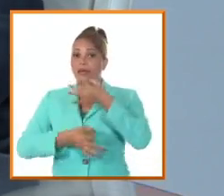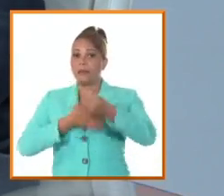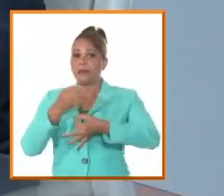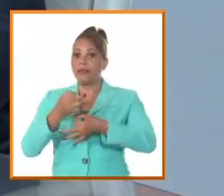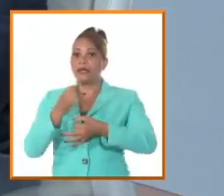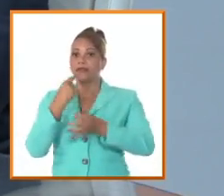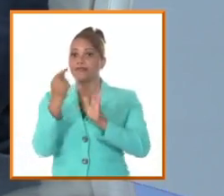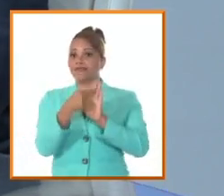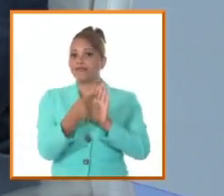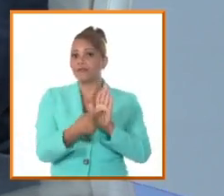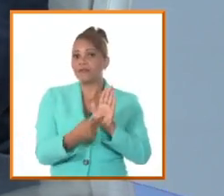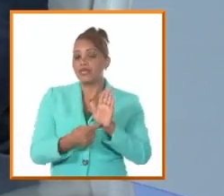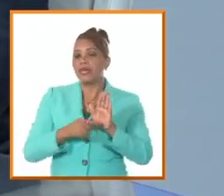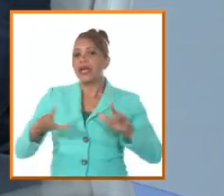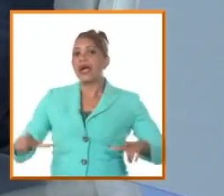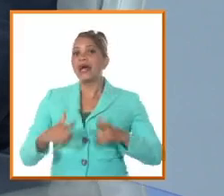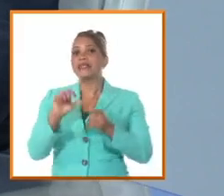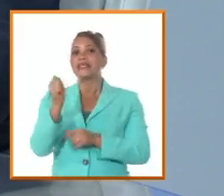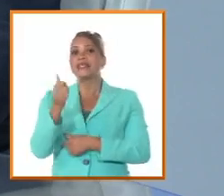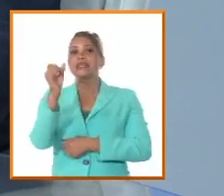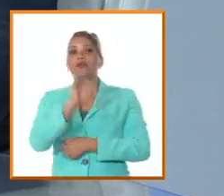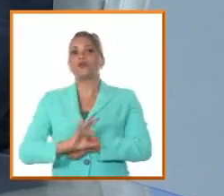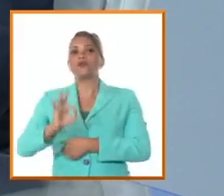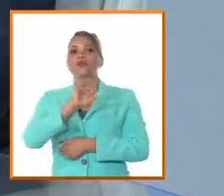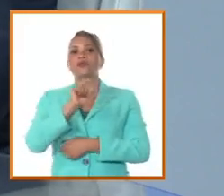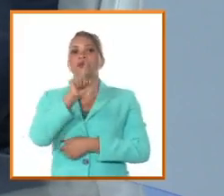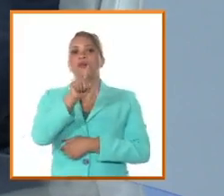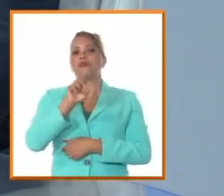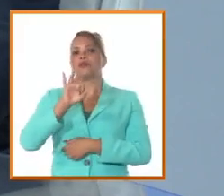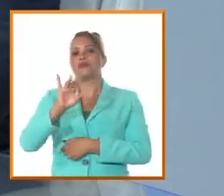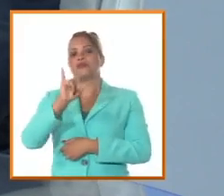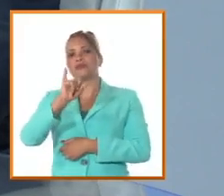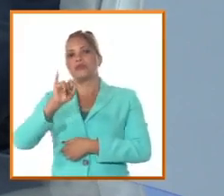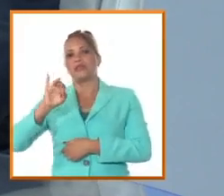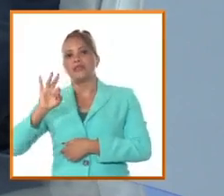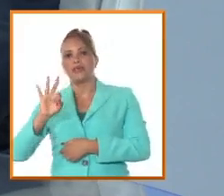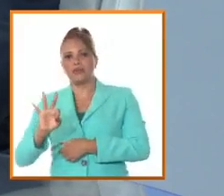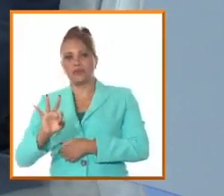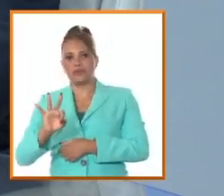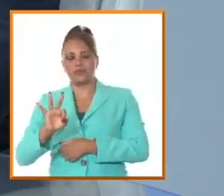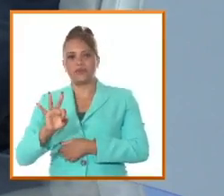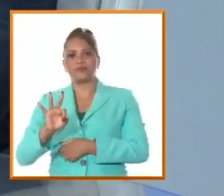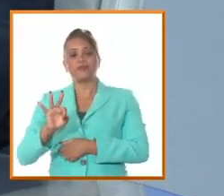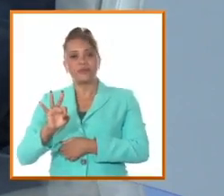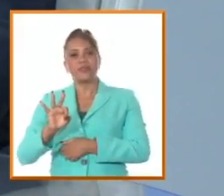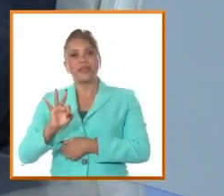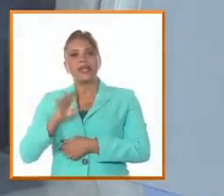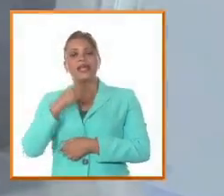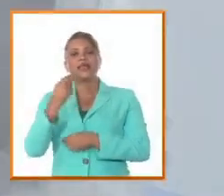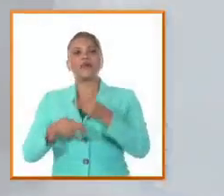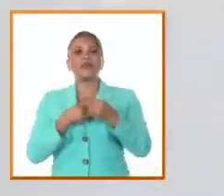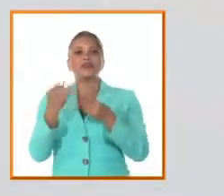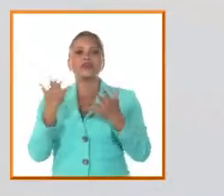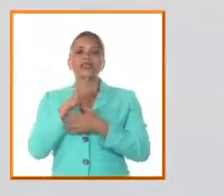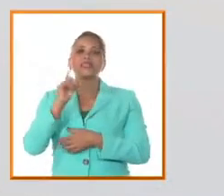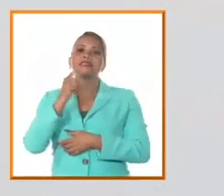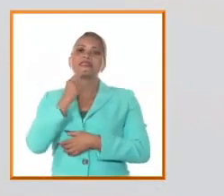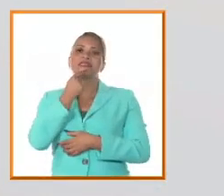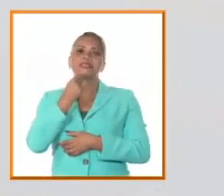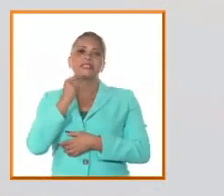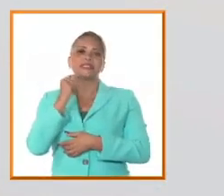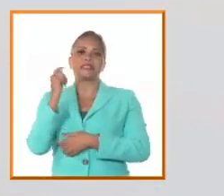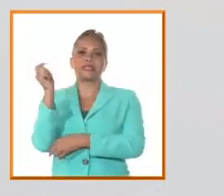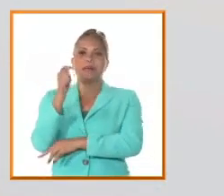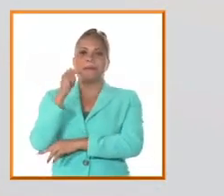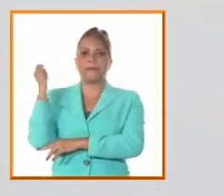fundamentales del acta del 10 de octubre de 1868 que va a dictar Céspedes 17 años